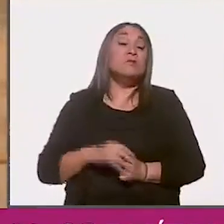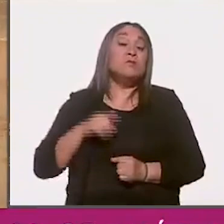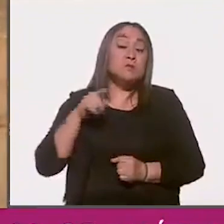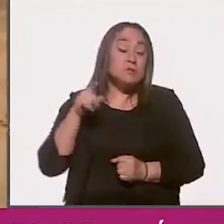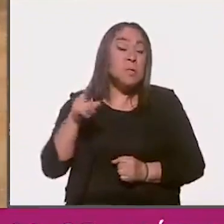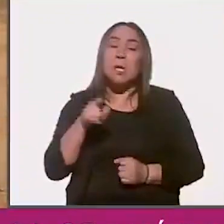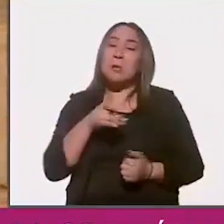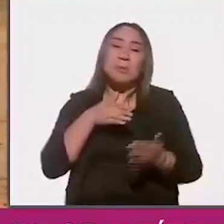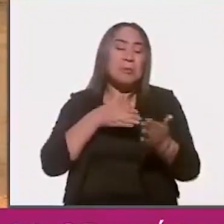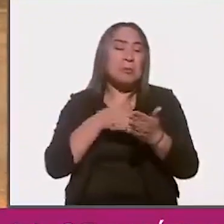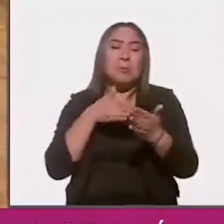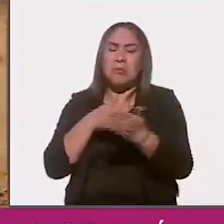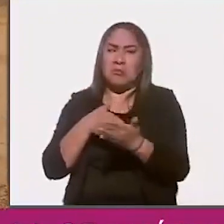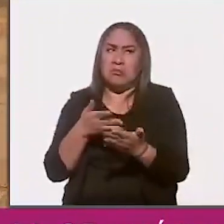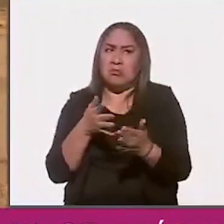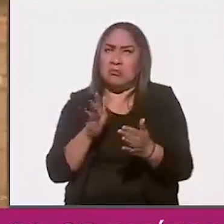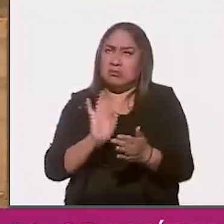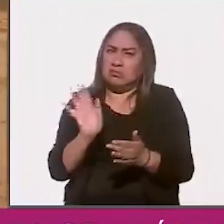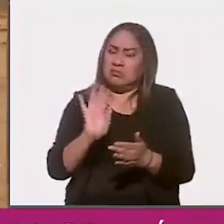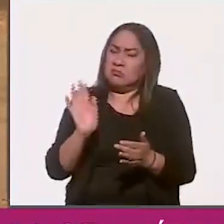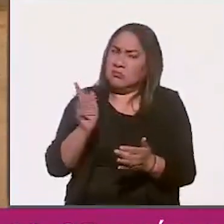no nos dejaba entrar a nuestras tierras.